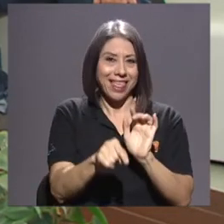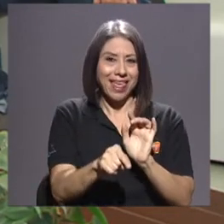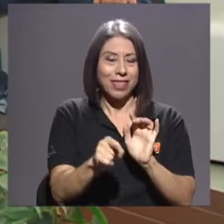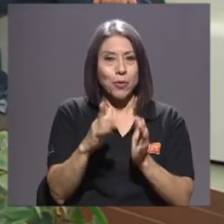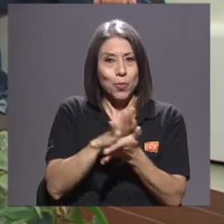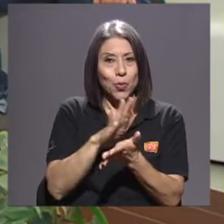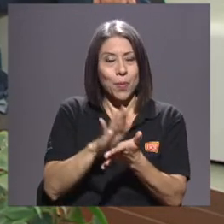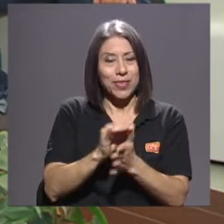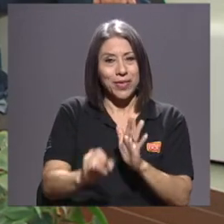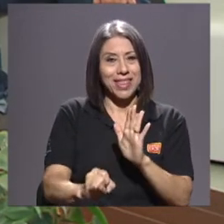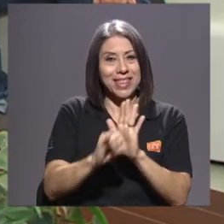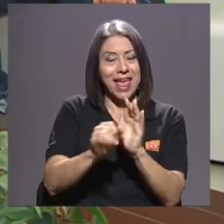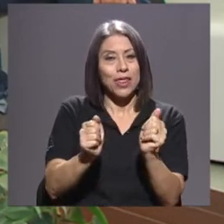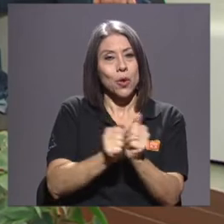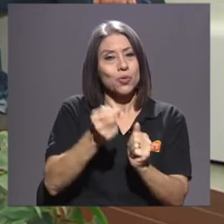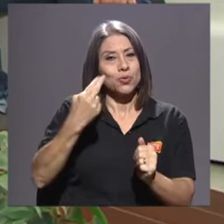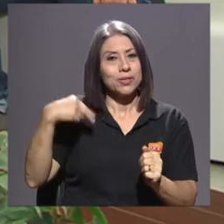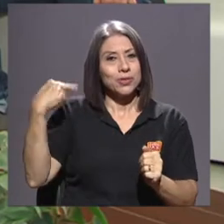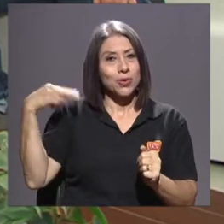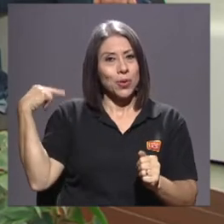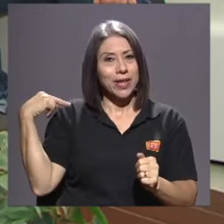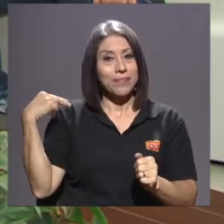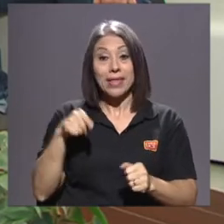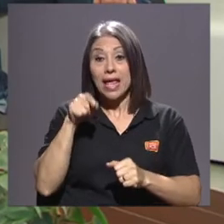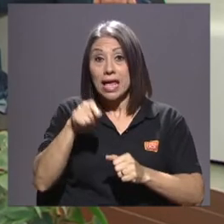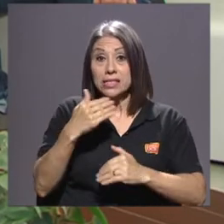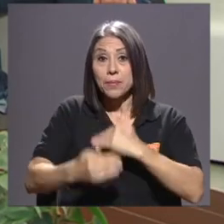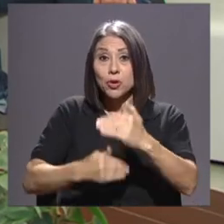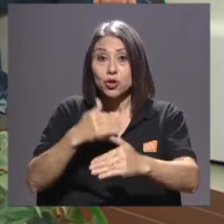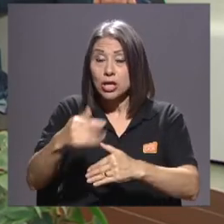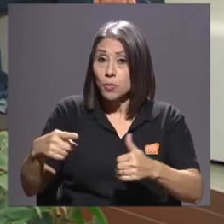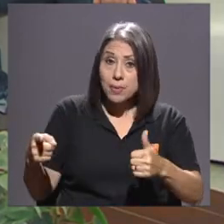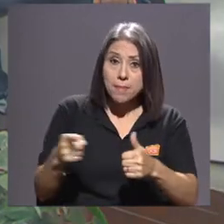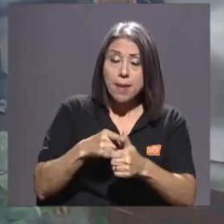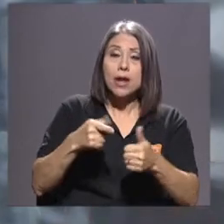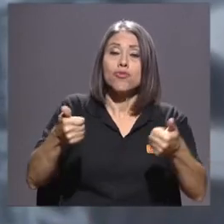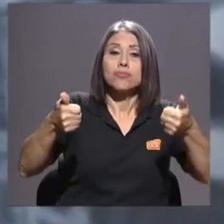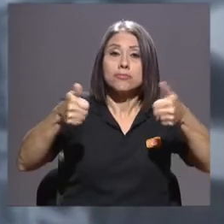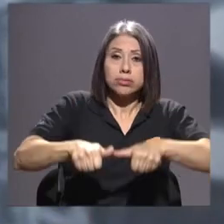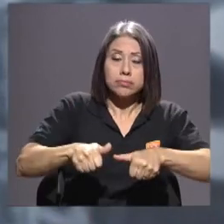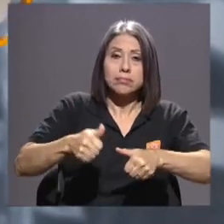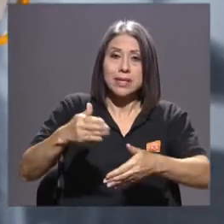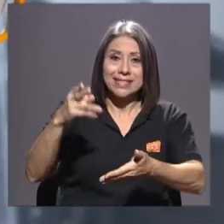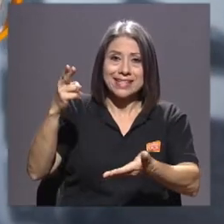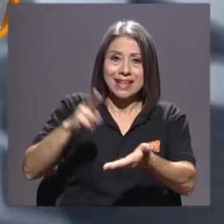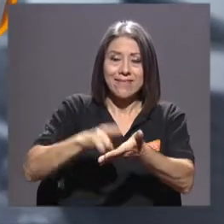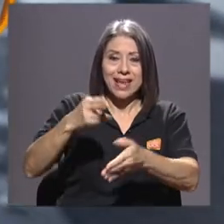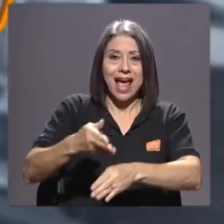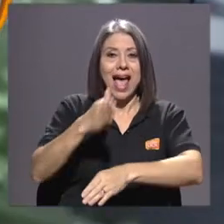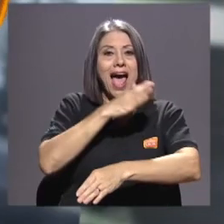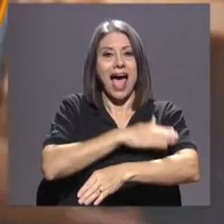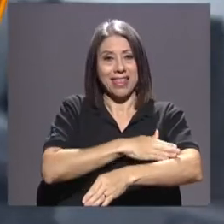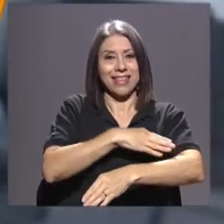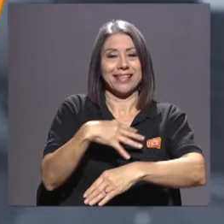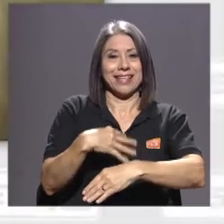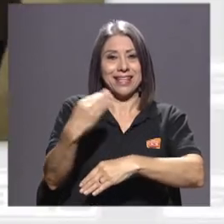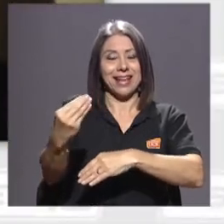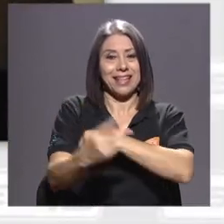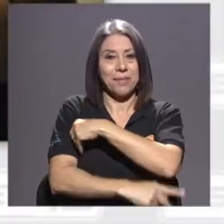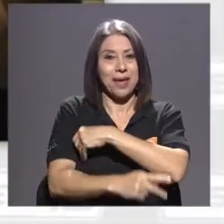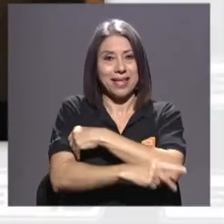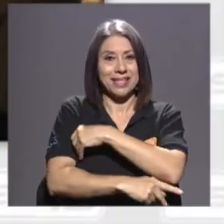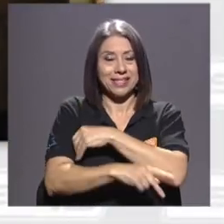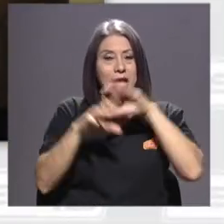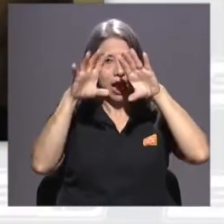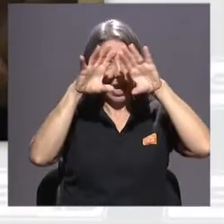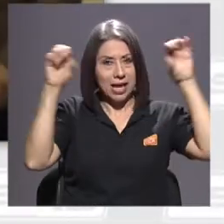ese proceso se certifica antes de salir del país. Hay un apoyo de la Cancillería colombiana,